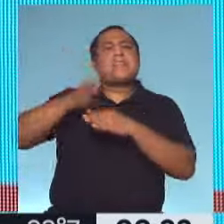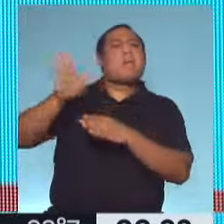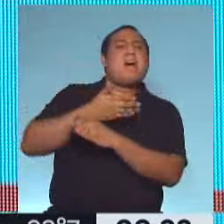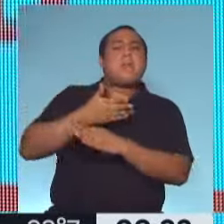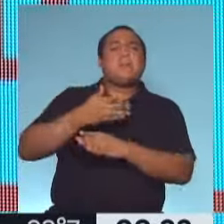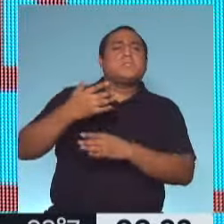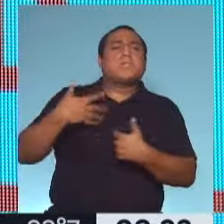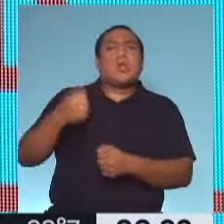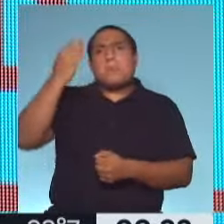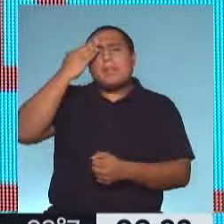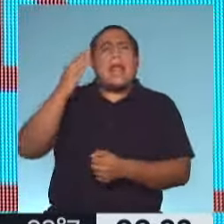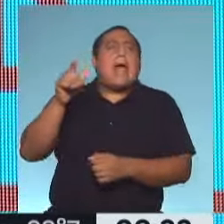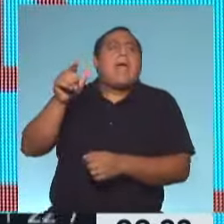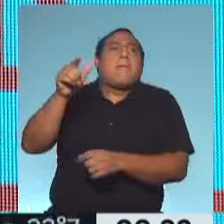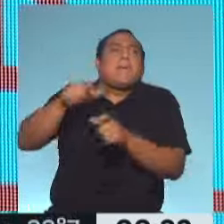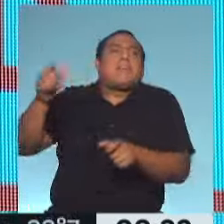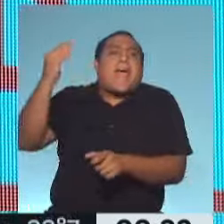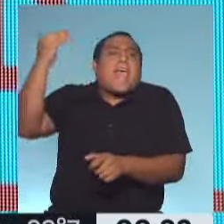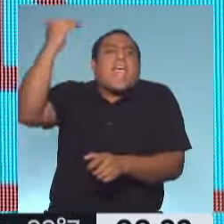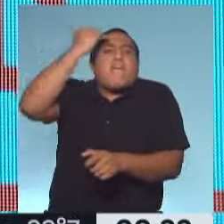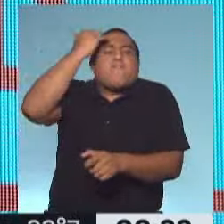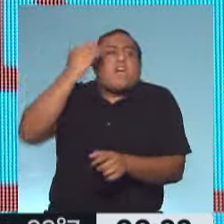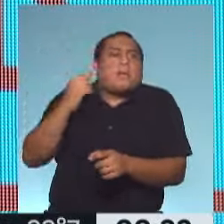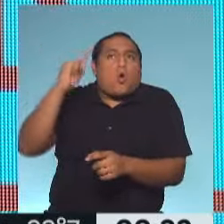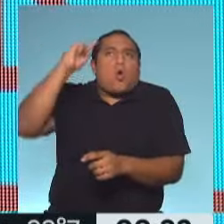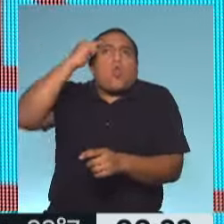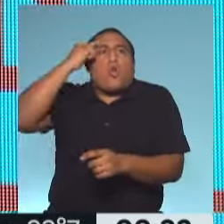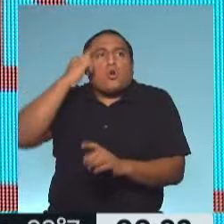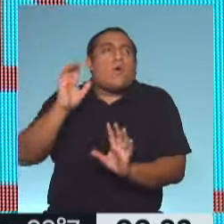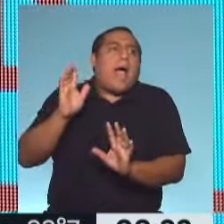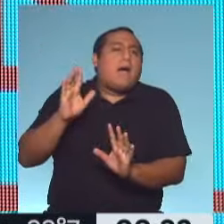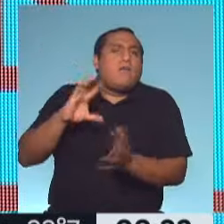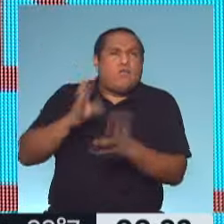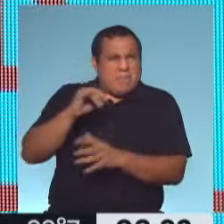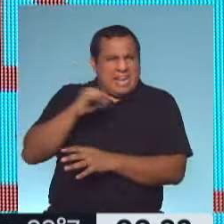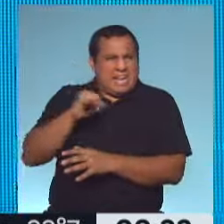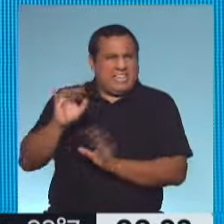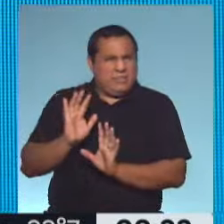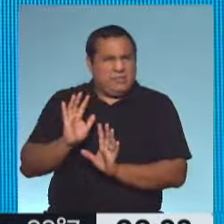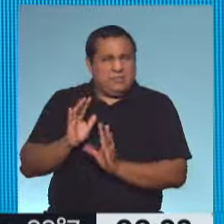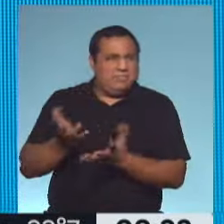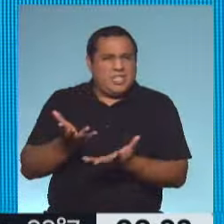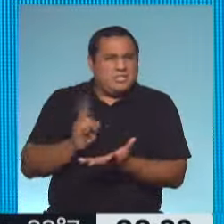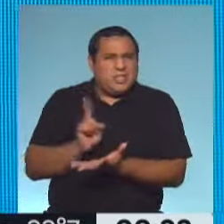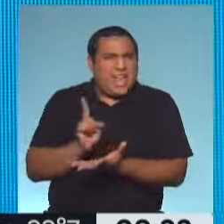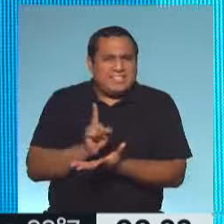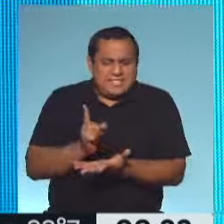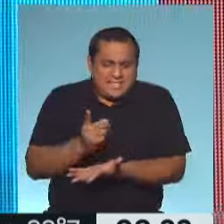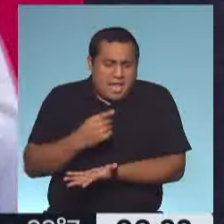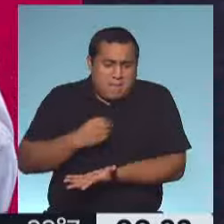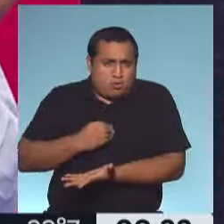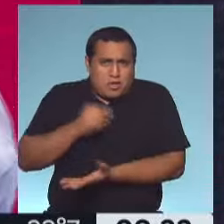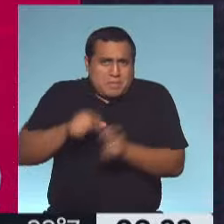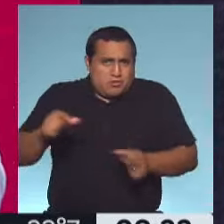solo tenía que ver con un trastorno, con la locura, con cosas negativas. Y, en realidad, tiene que ver con algo muy esencial, que son las emociones del